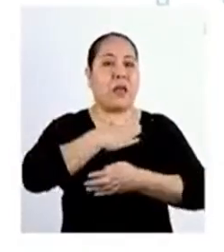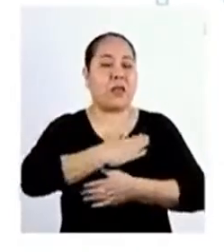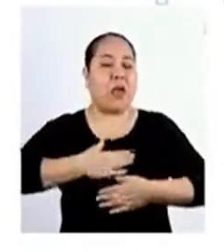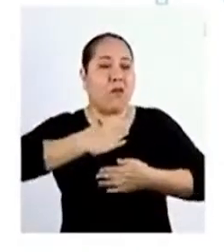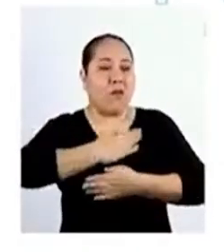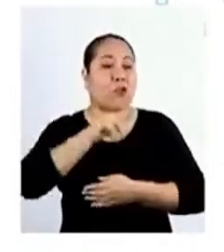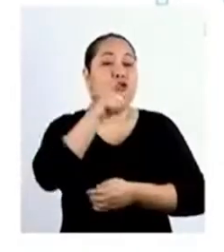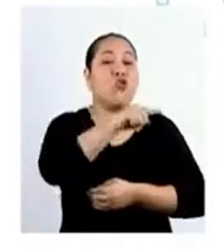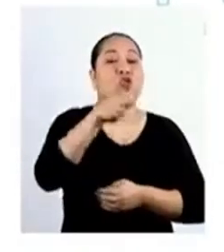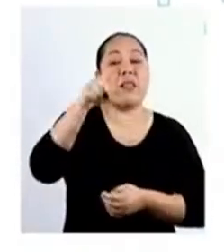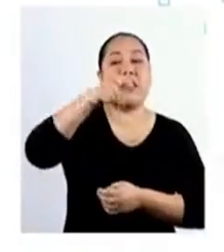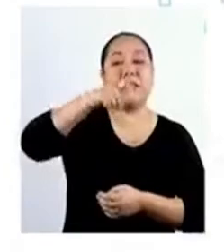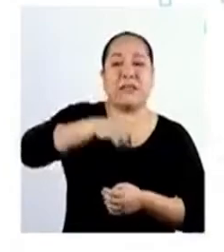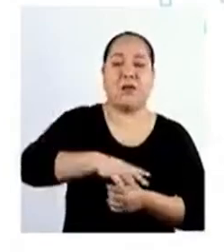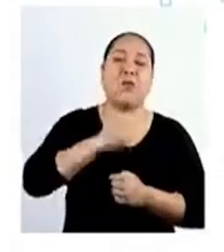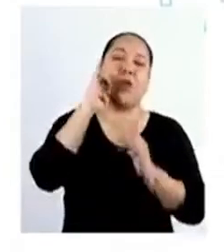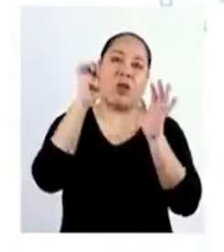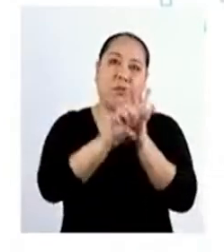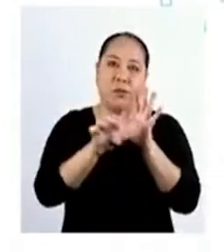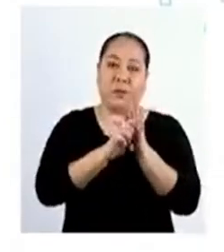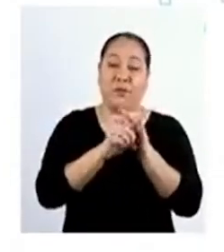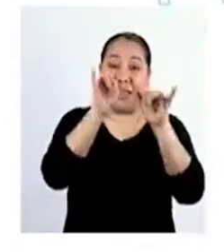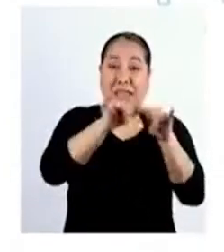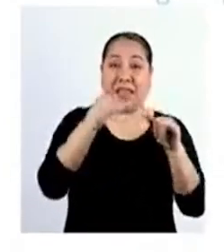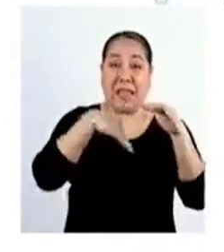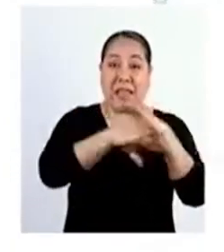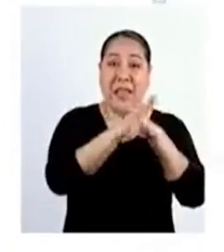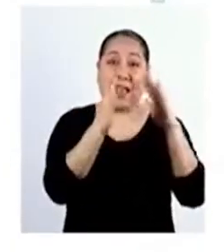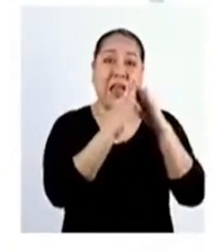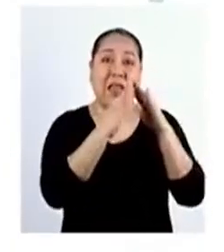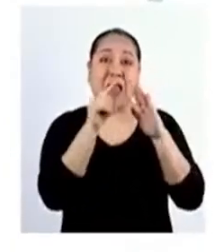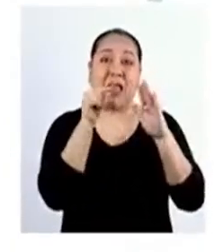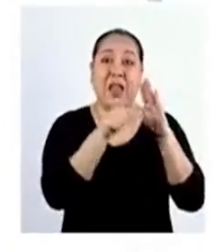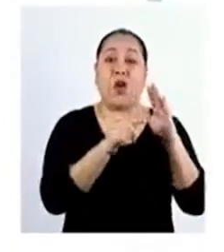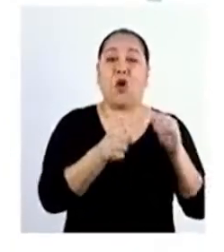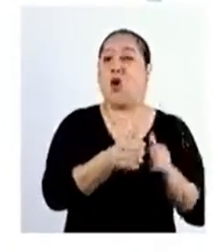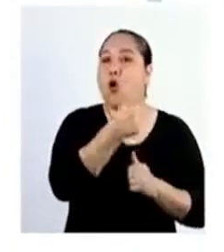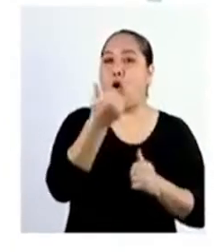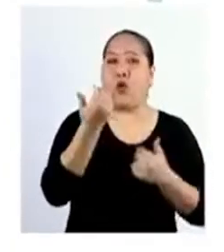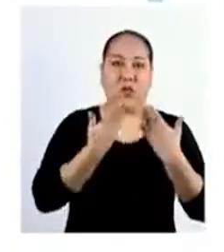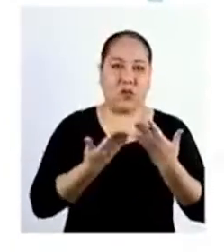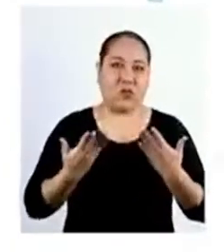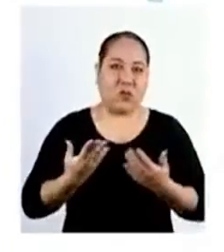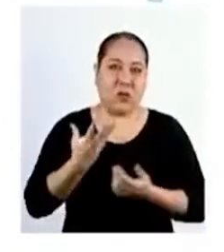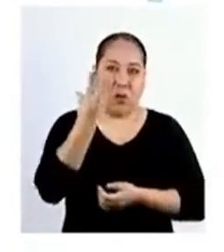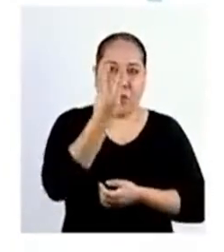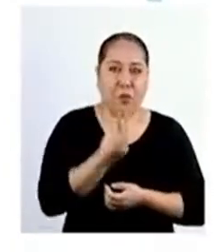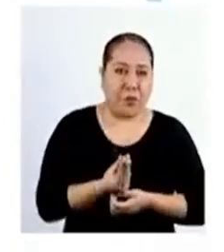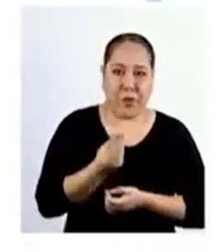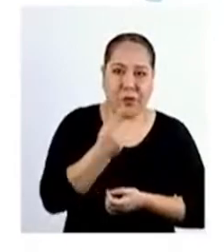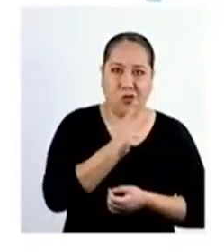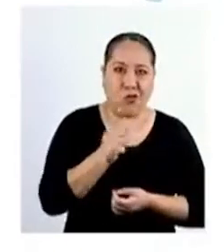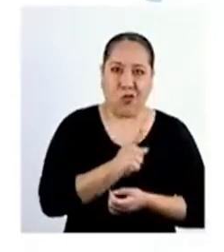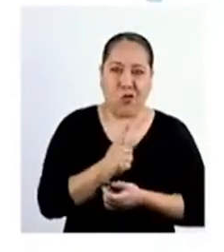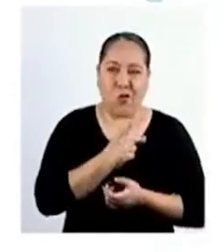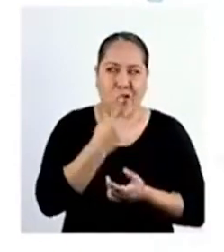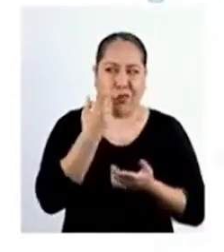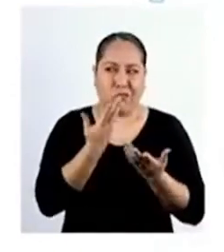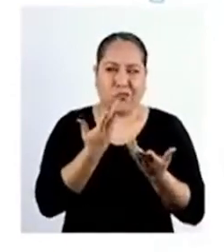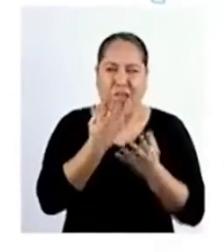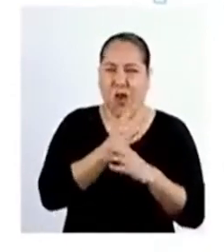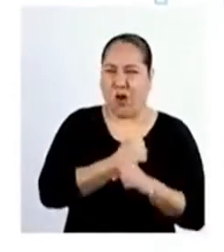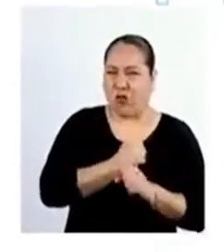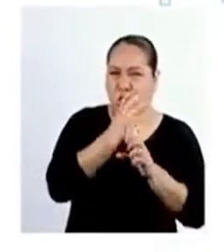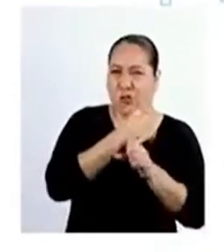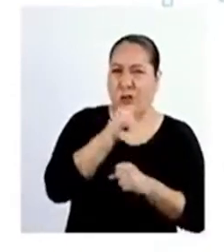necesidades. Por ejemplo, con el confinamiento vivimos otro tipo de escasez a la que tal vez no estábamos tan